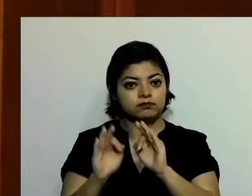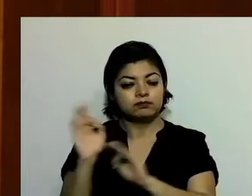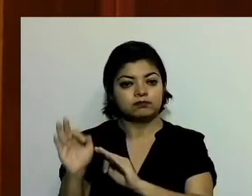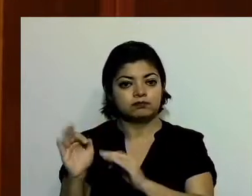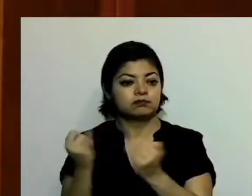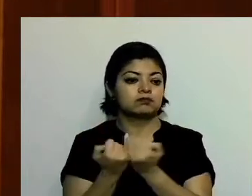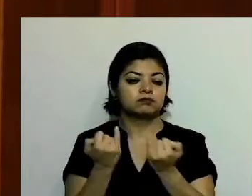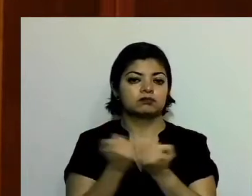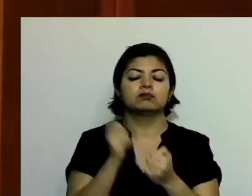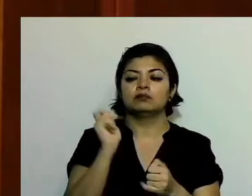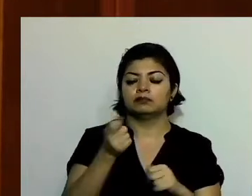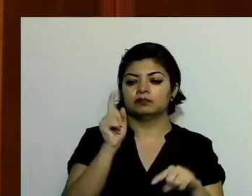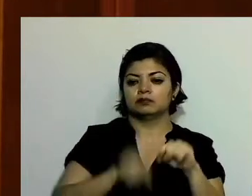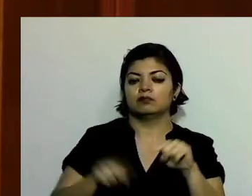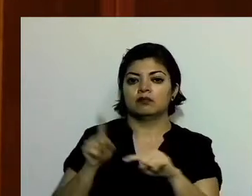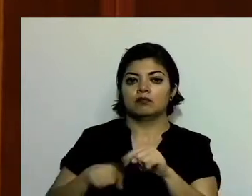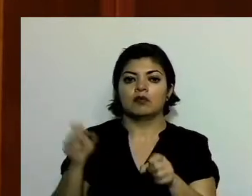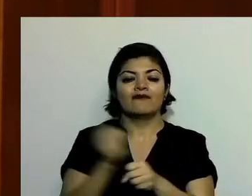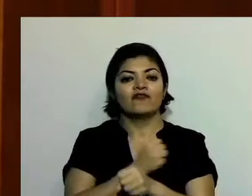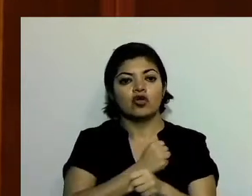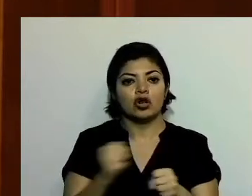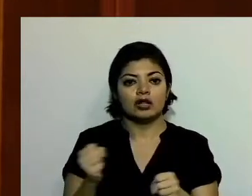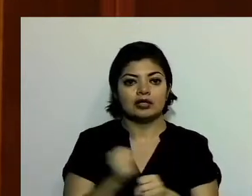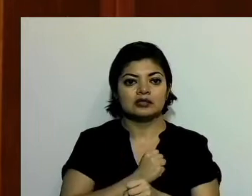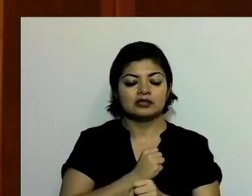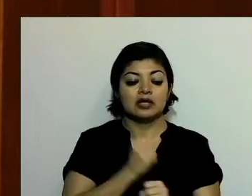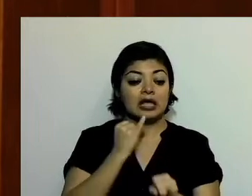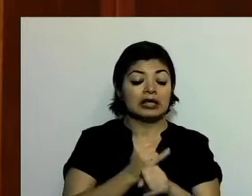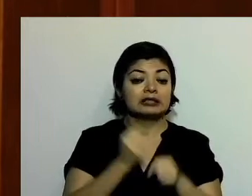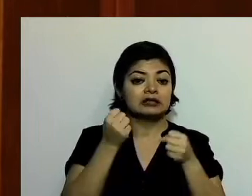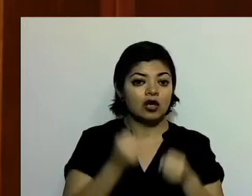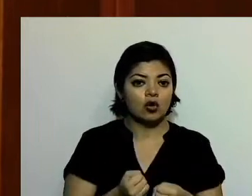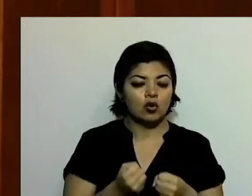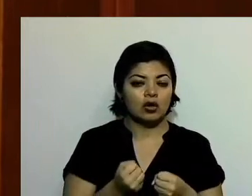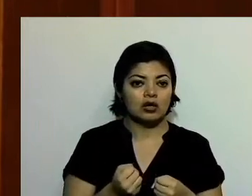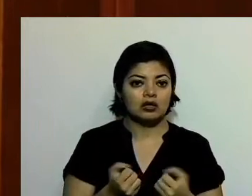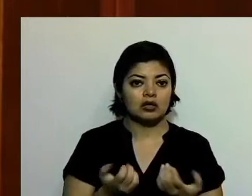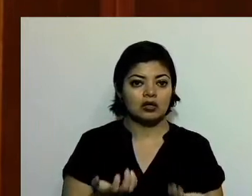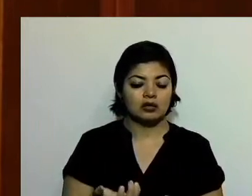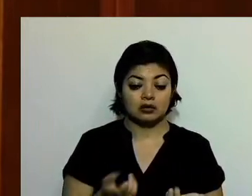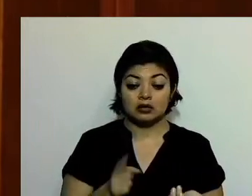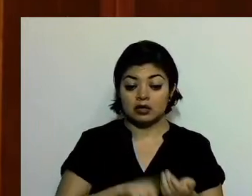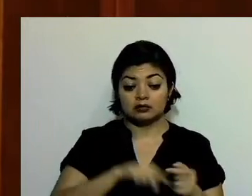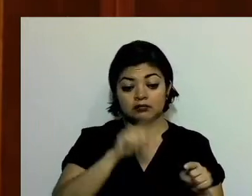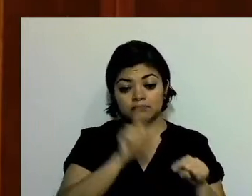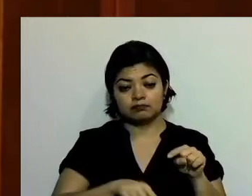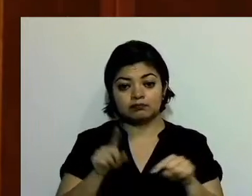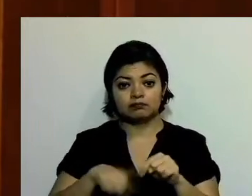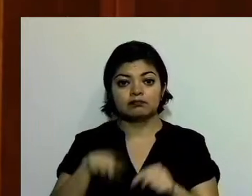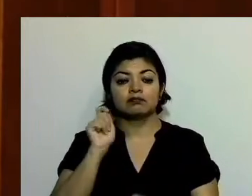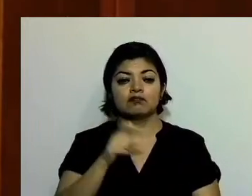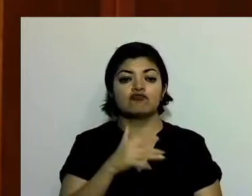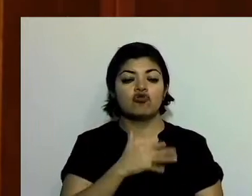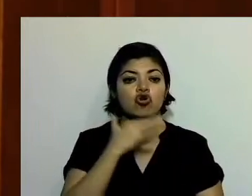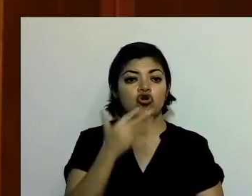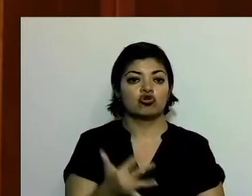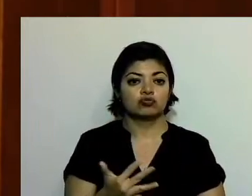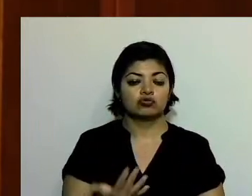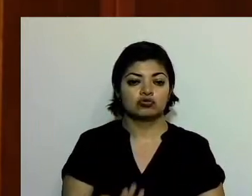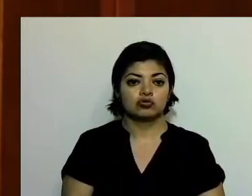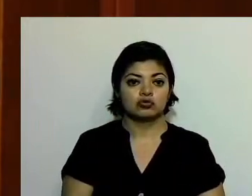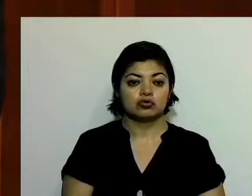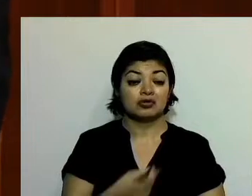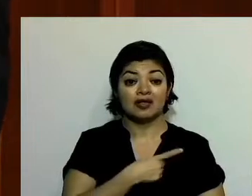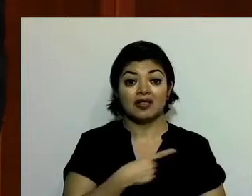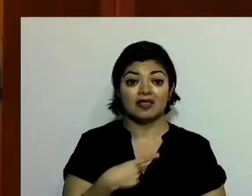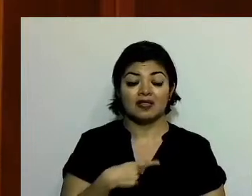combate a la violencia, a la inseguridad, con el combate a la corrupción, que tienen que